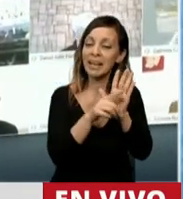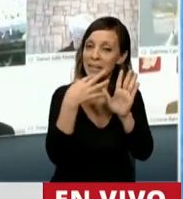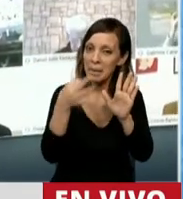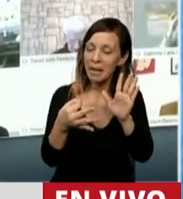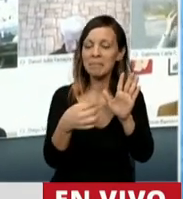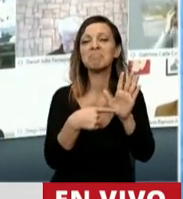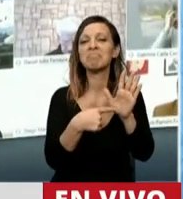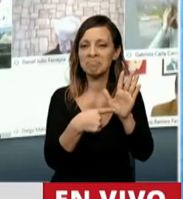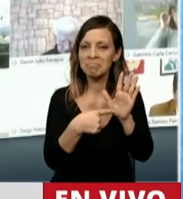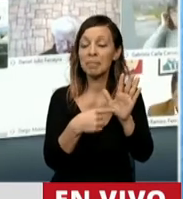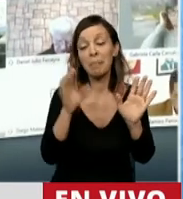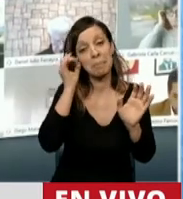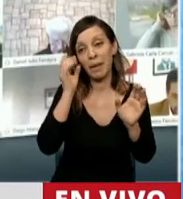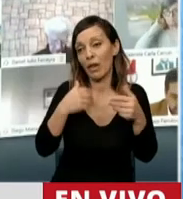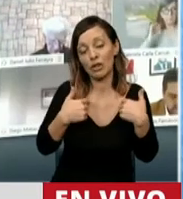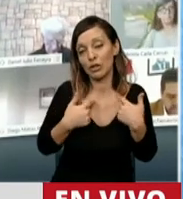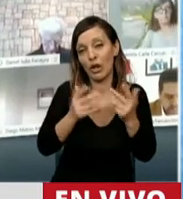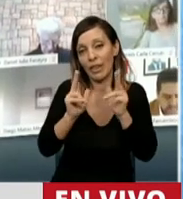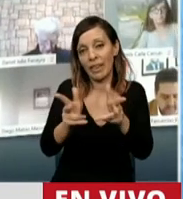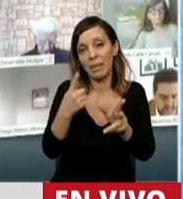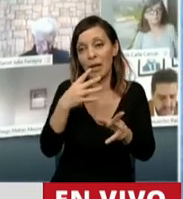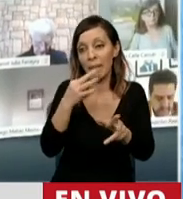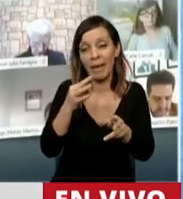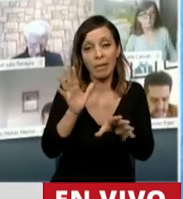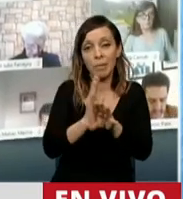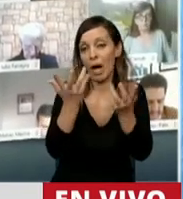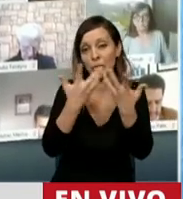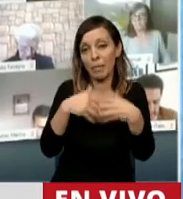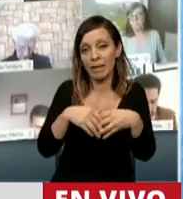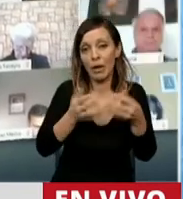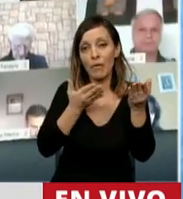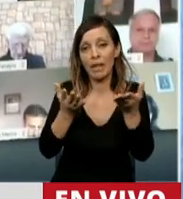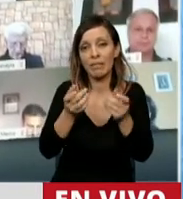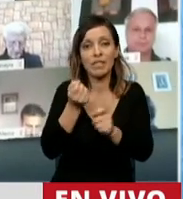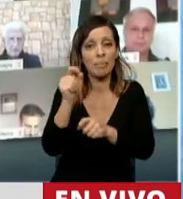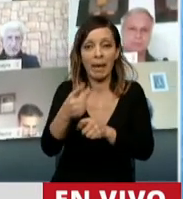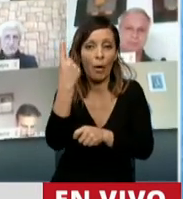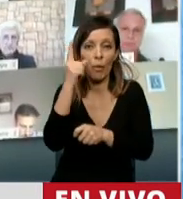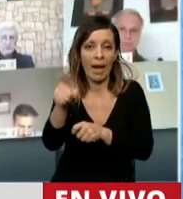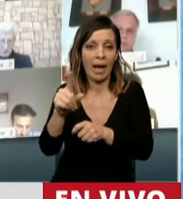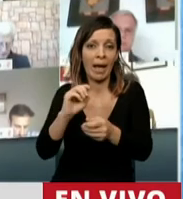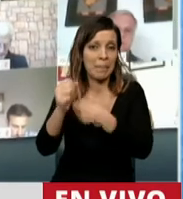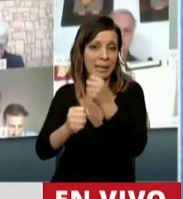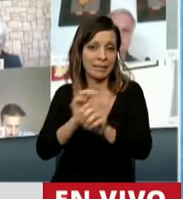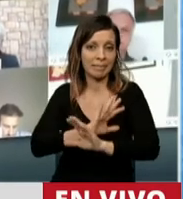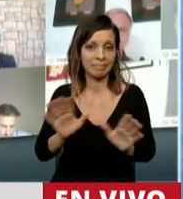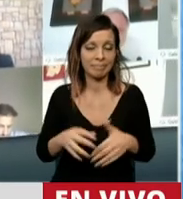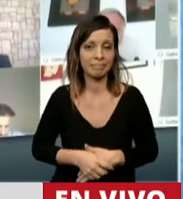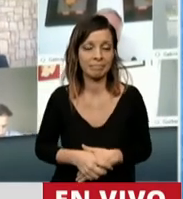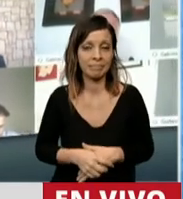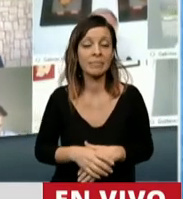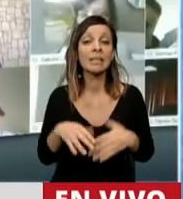luce y discúlpenme que insista pero es un traje a medida de las necesidades de una empresa razón por la cual